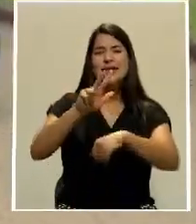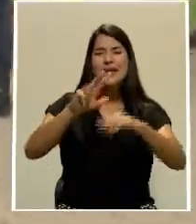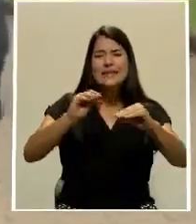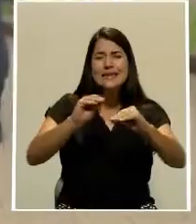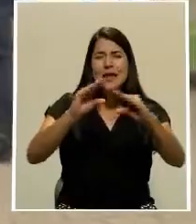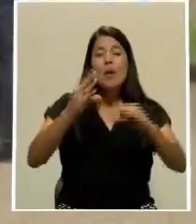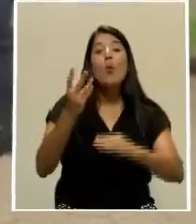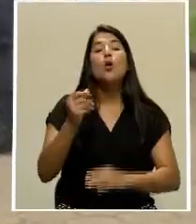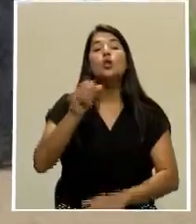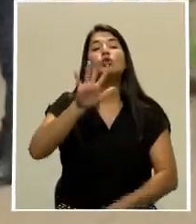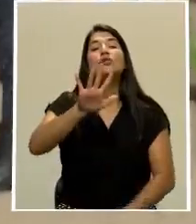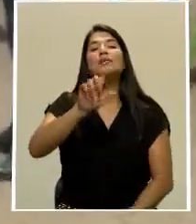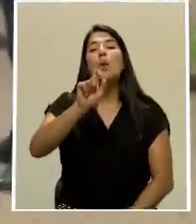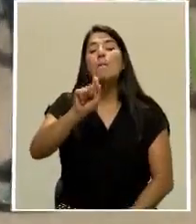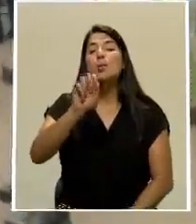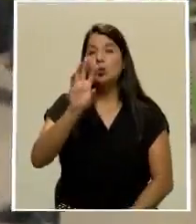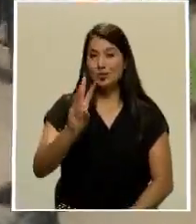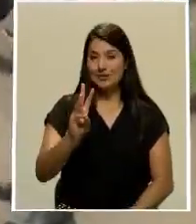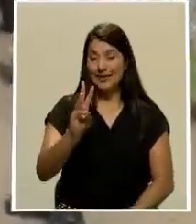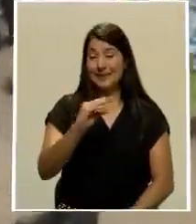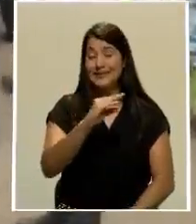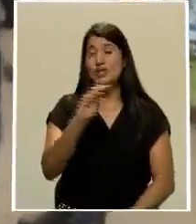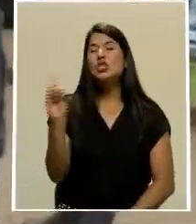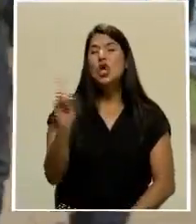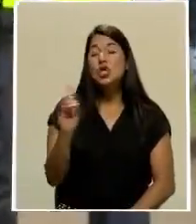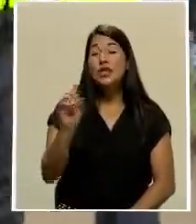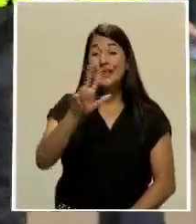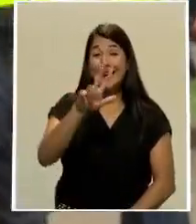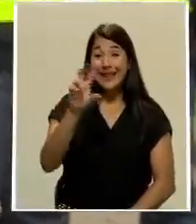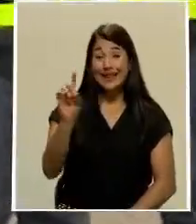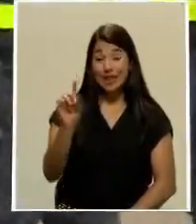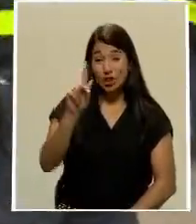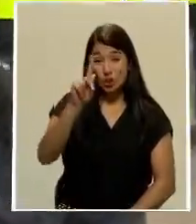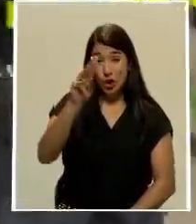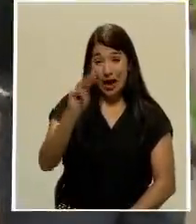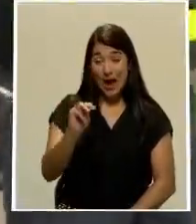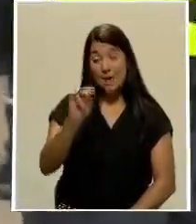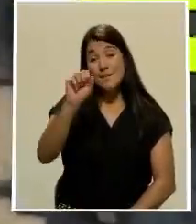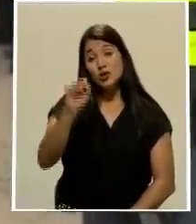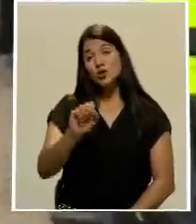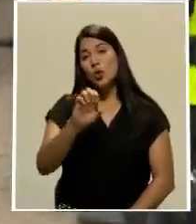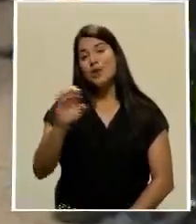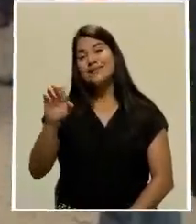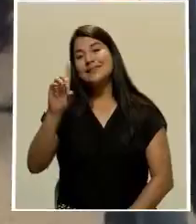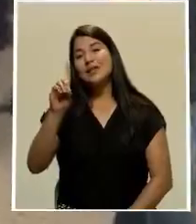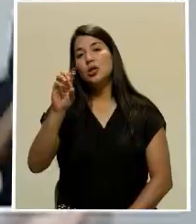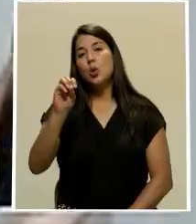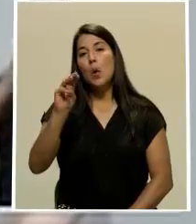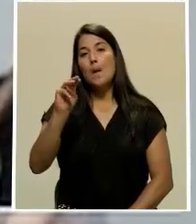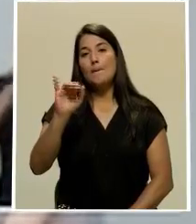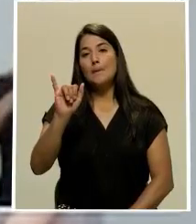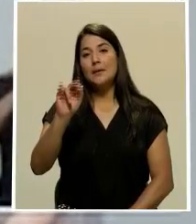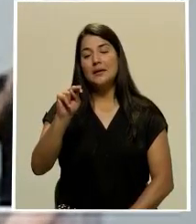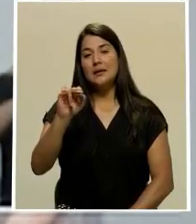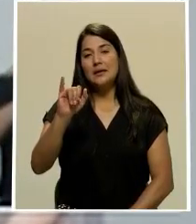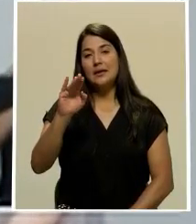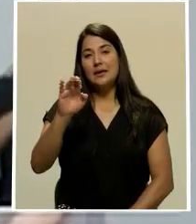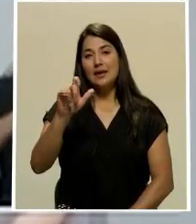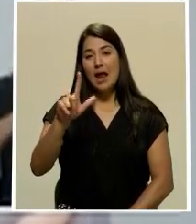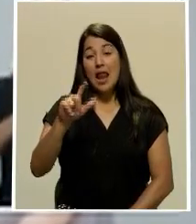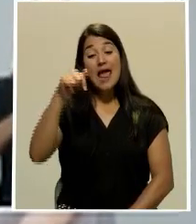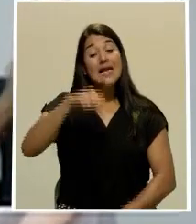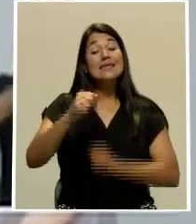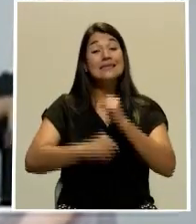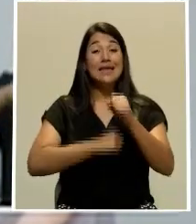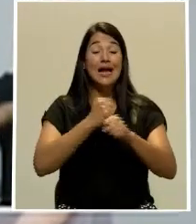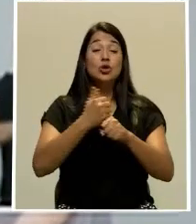magnitud de 5.6 grados y se ubicó 38 kilómetros suroeste de Dominical. Este año será en forma